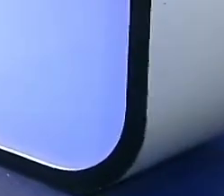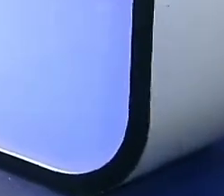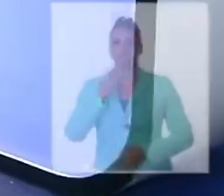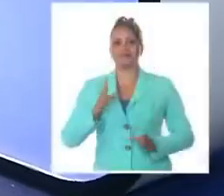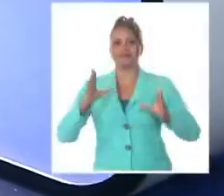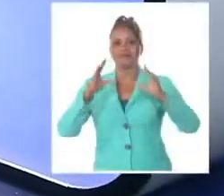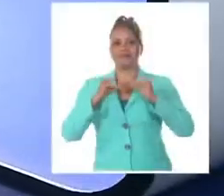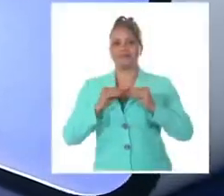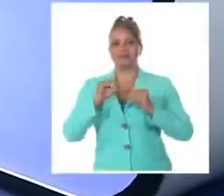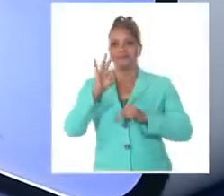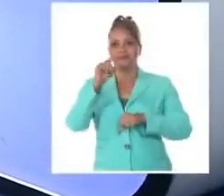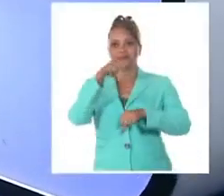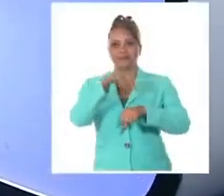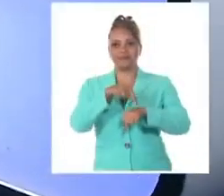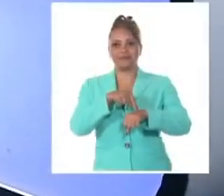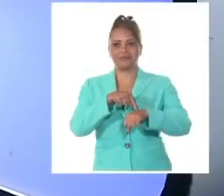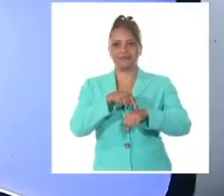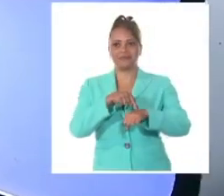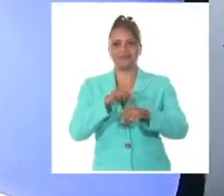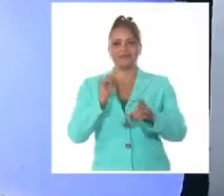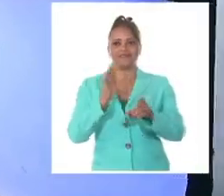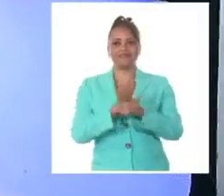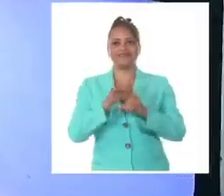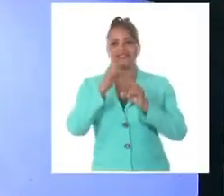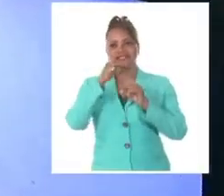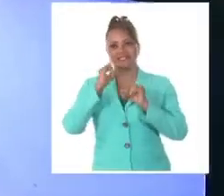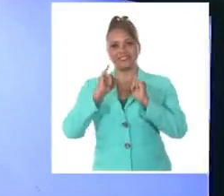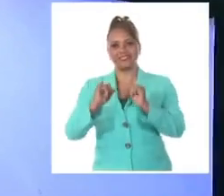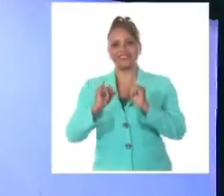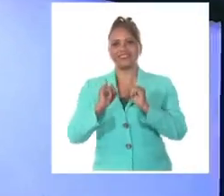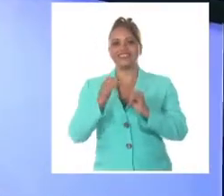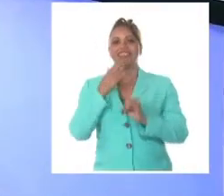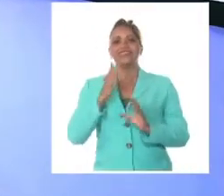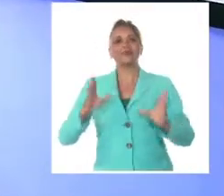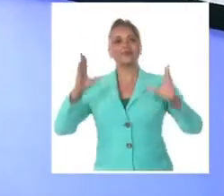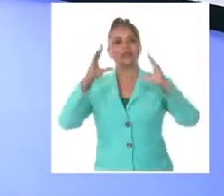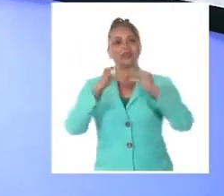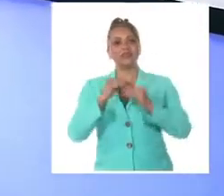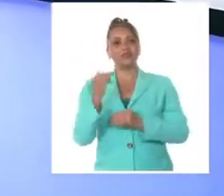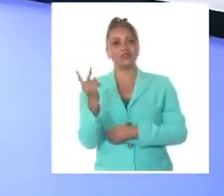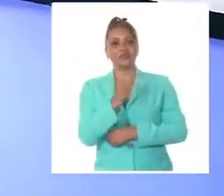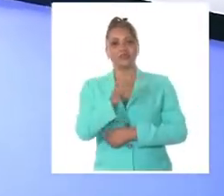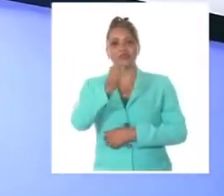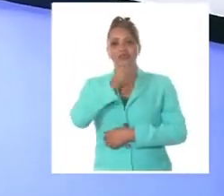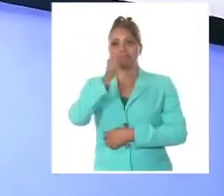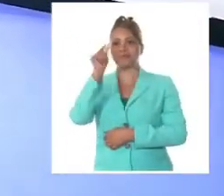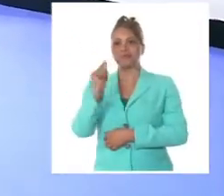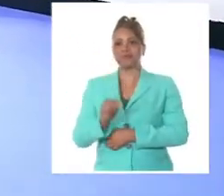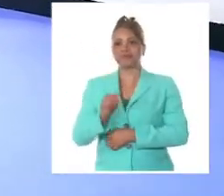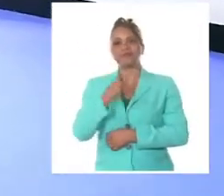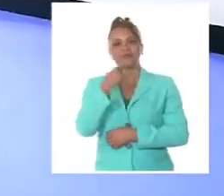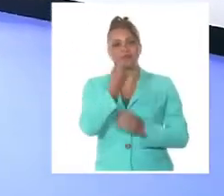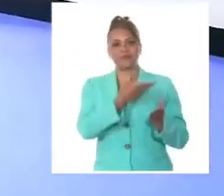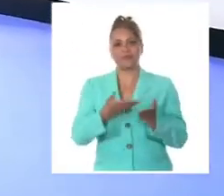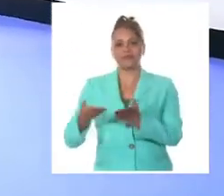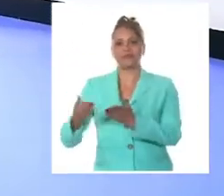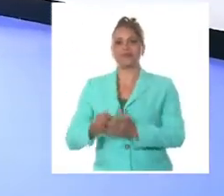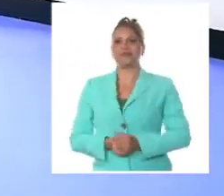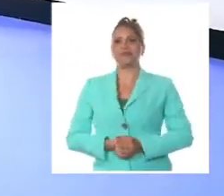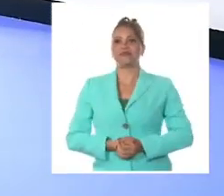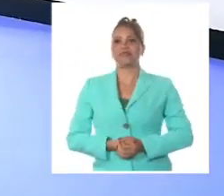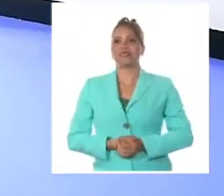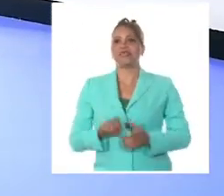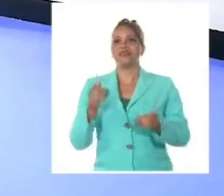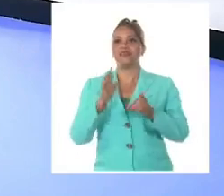Buenas noches, ya son las 8. Comienza El Estelar. Buenas noches, Rey Gómez y Giselle Filuteyes, les damos la bienvenida.